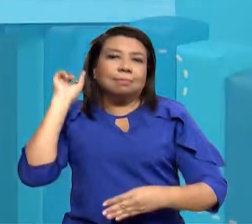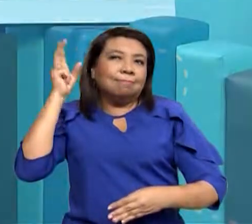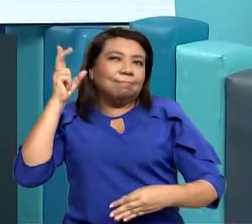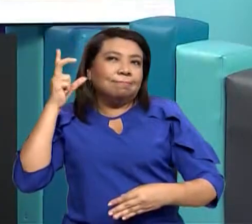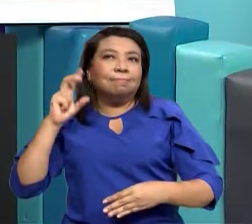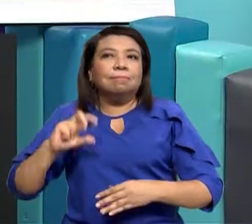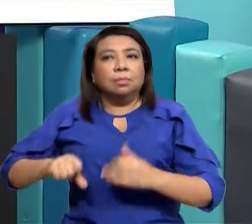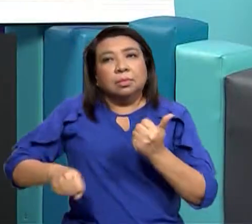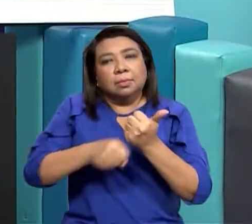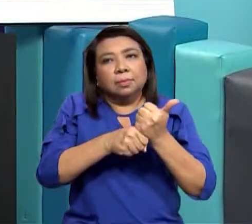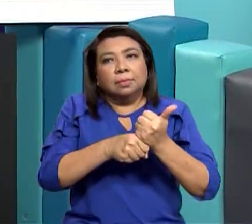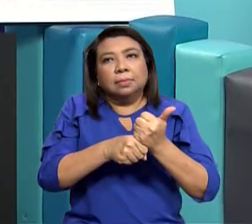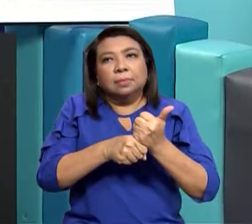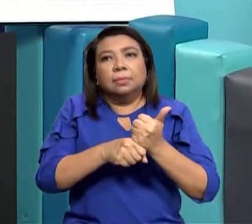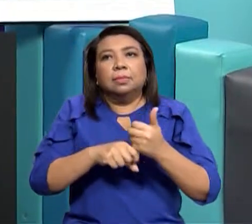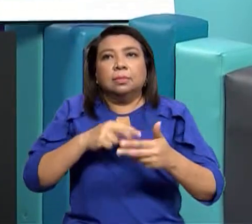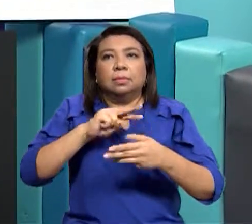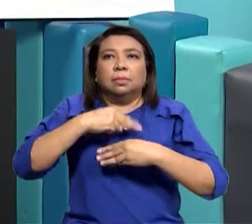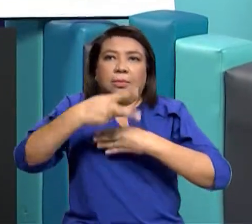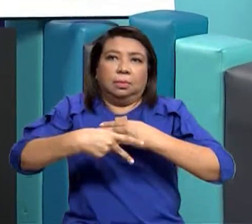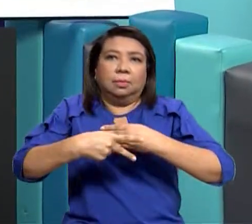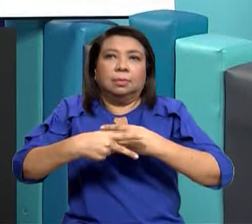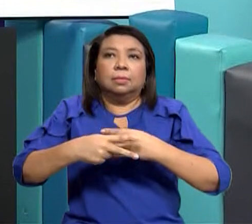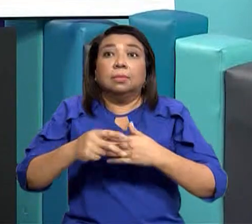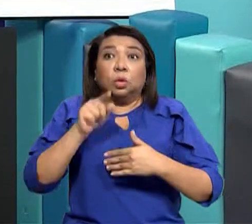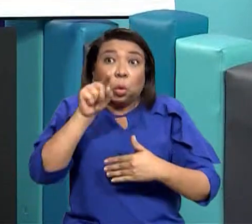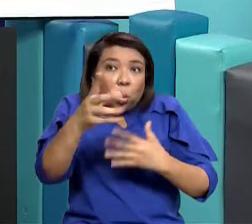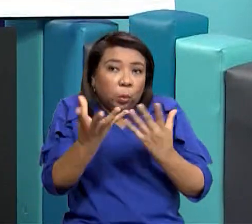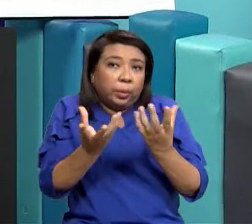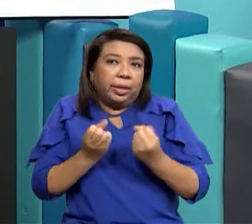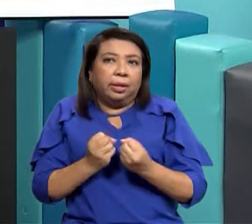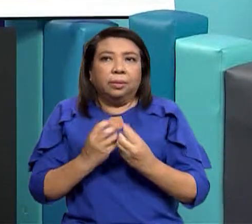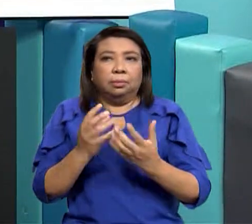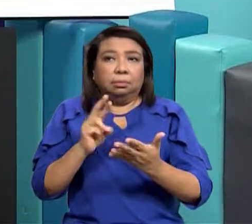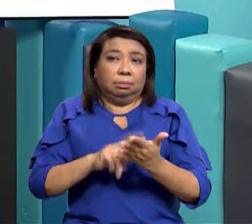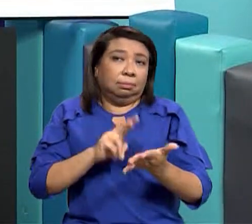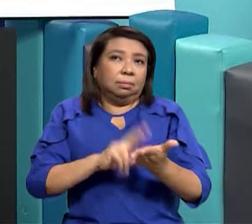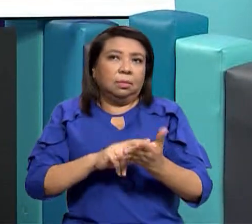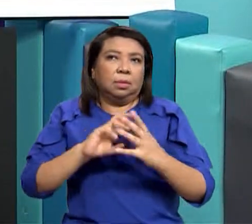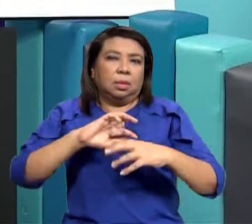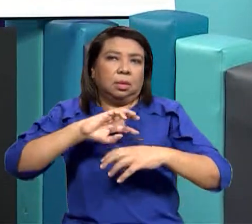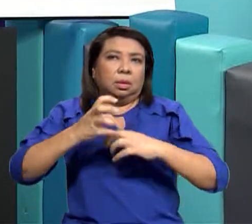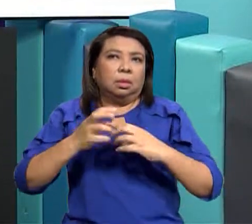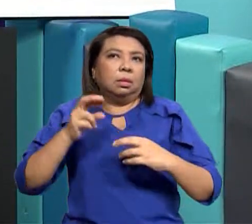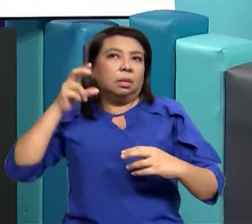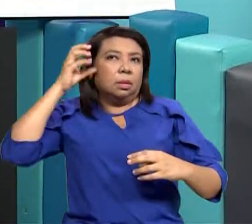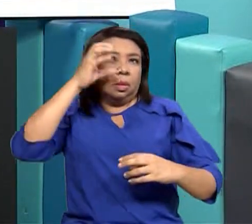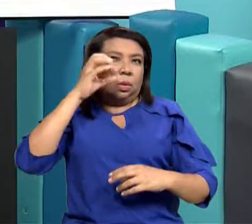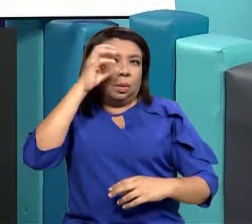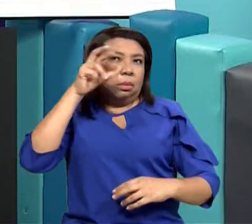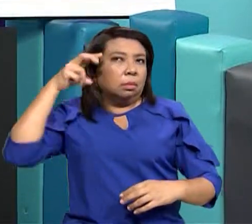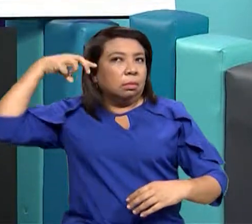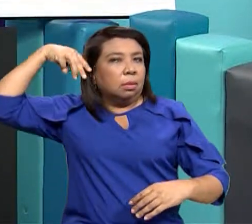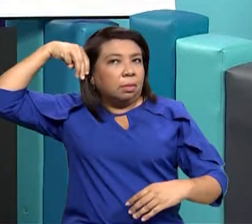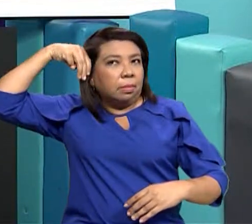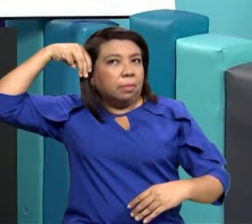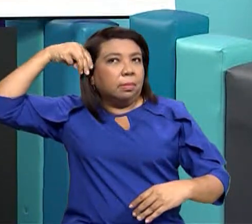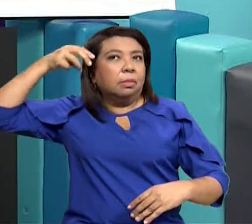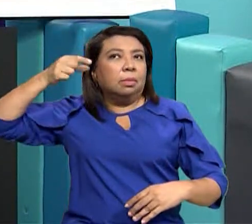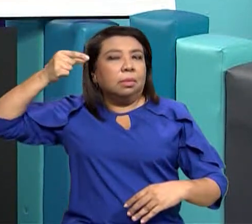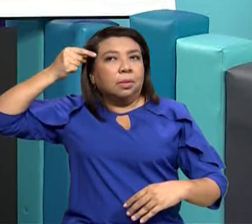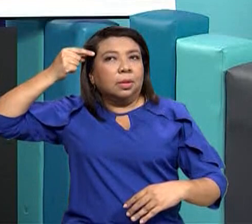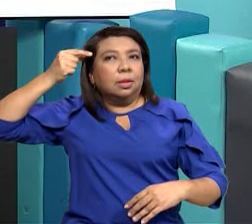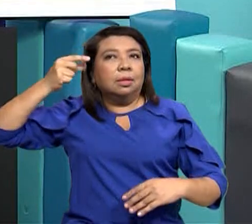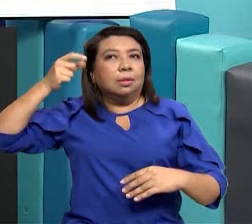en este proyecto educativo y si quieres revivir estas clases puedes verla a través de la aplicación de med con go